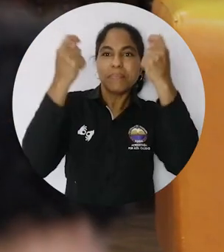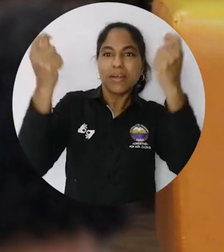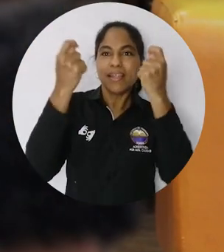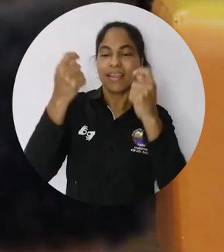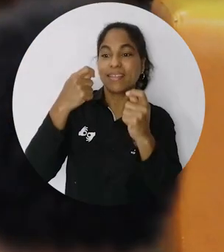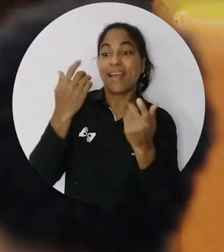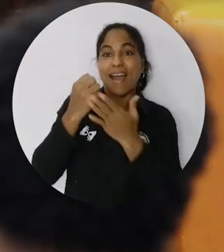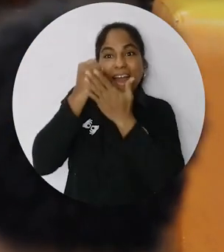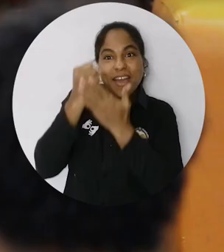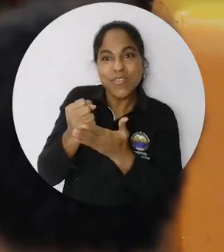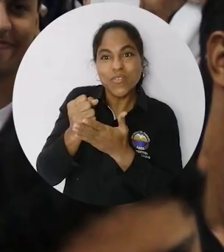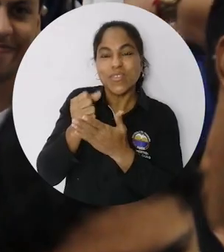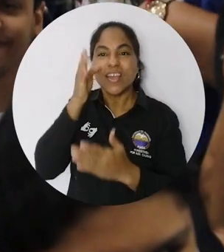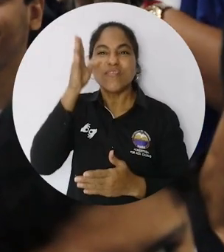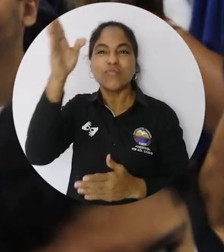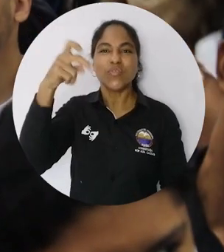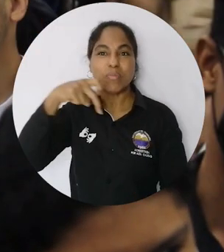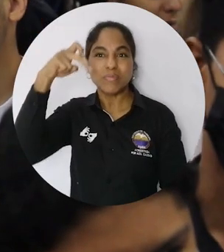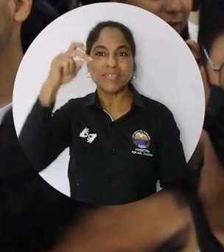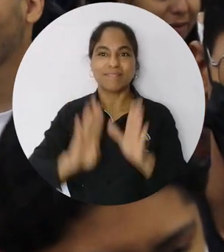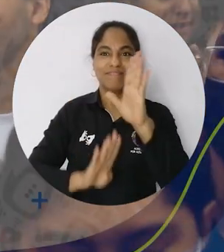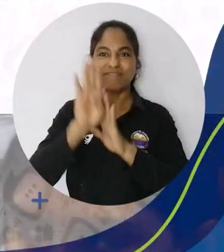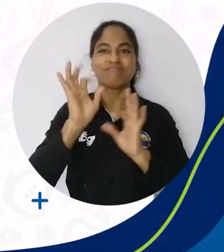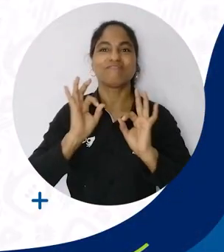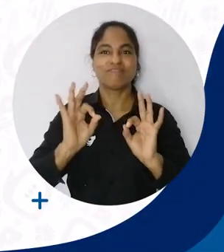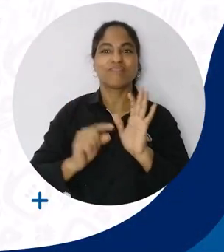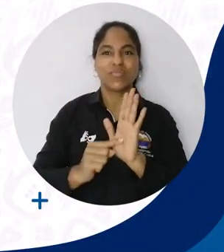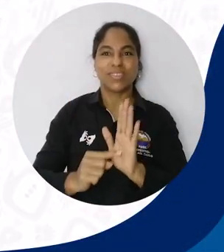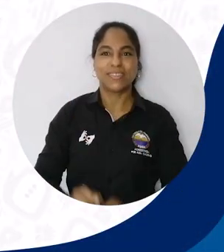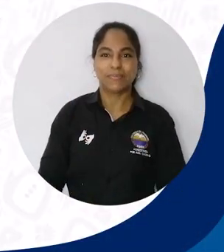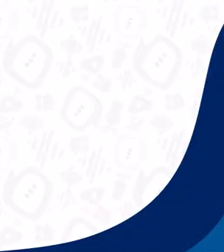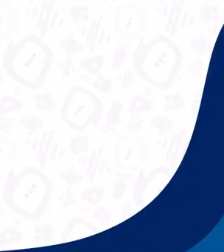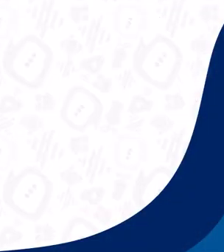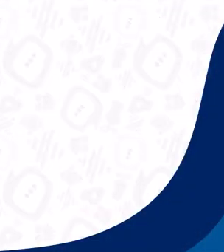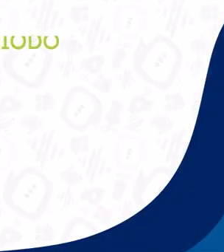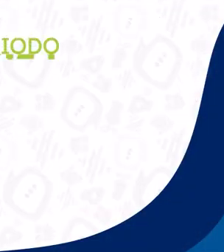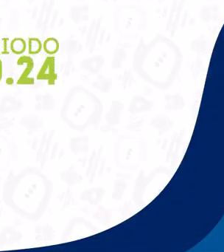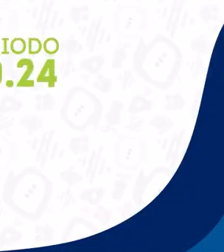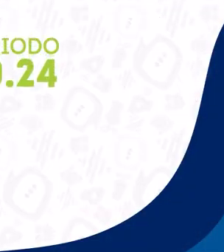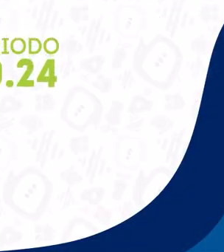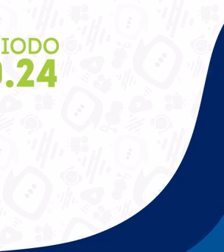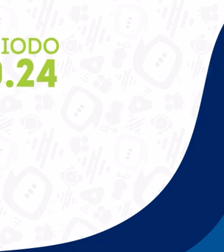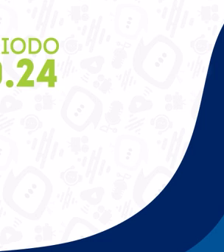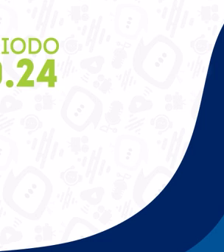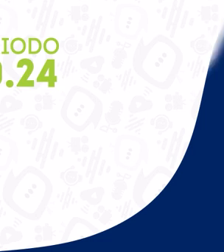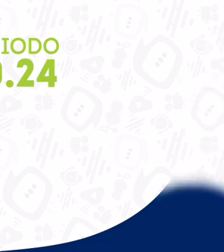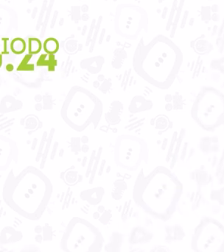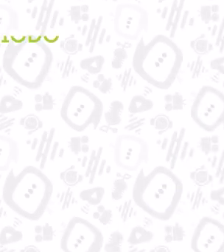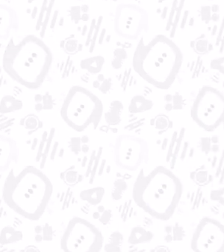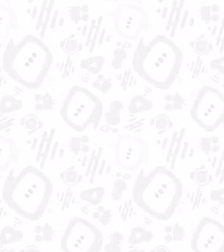e inspirar a los futuros profesionales que le apuestan a hacer la diferencia. Universidad del Matalena, aún más